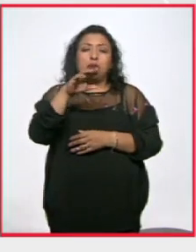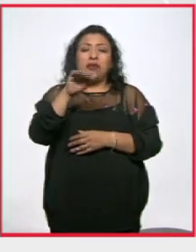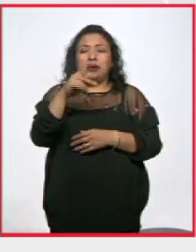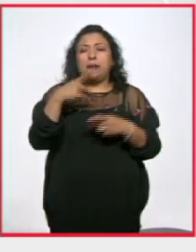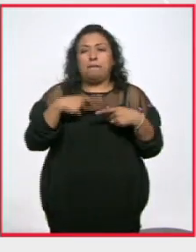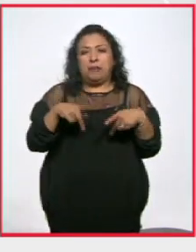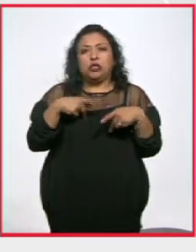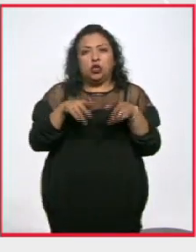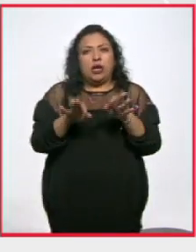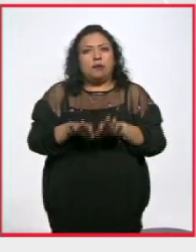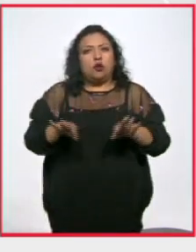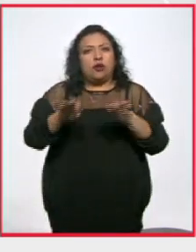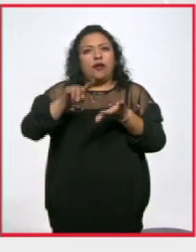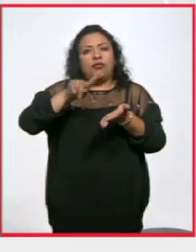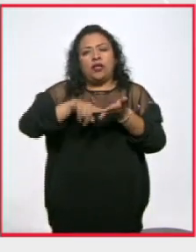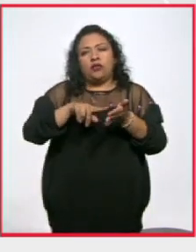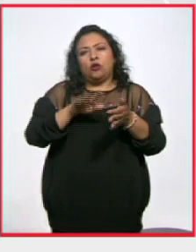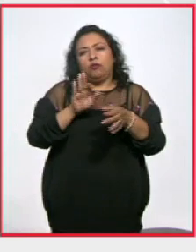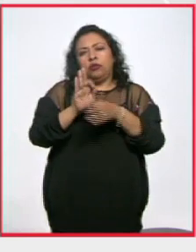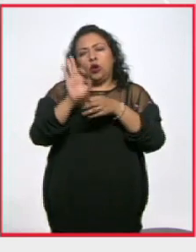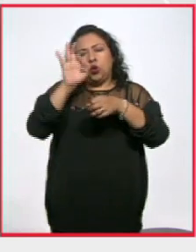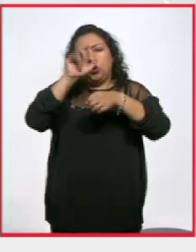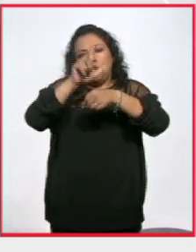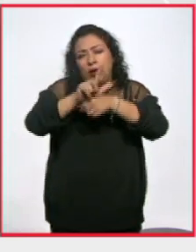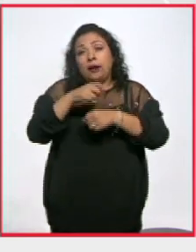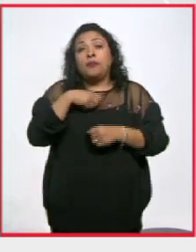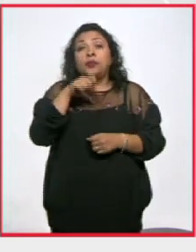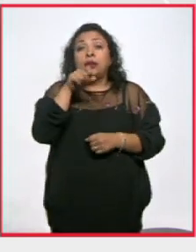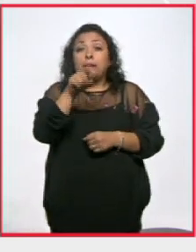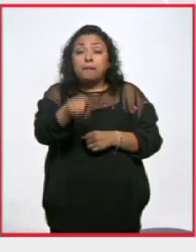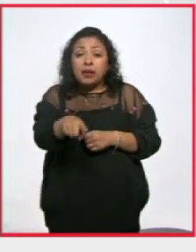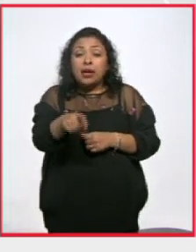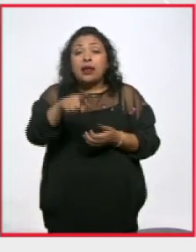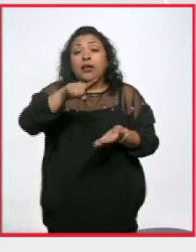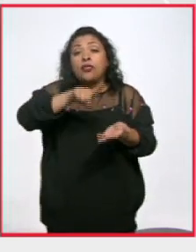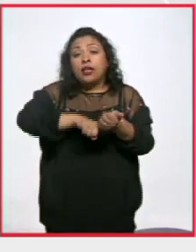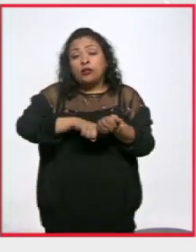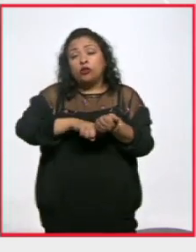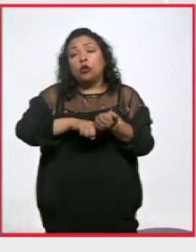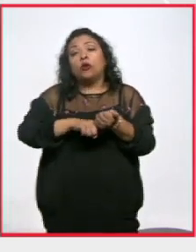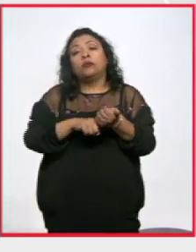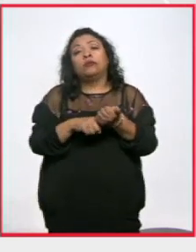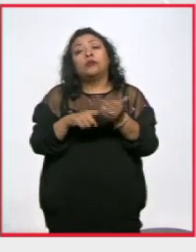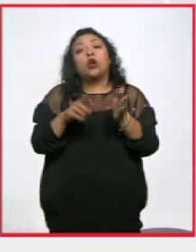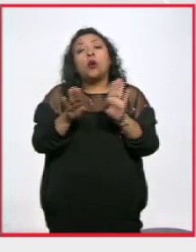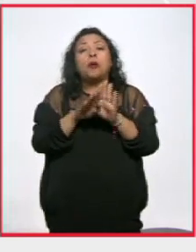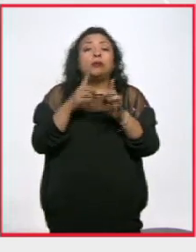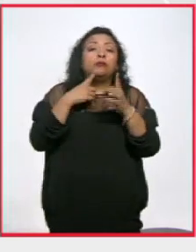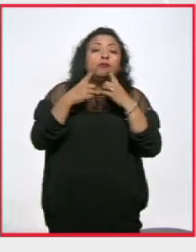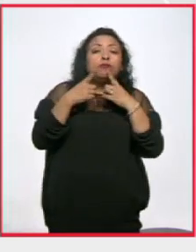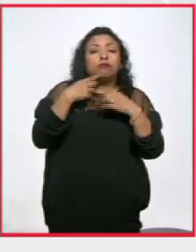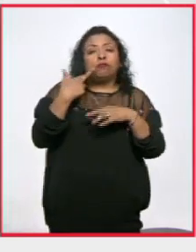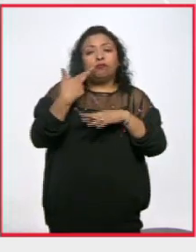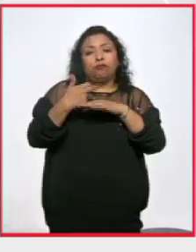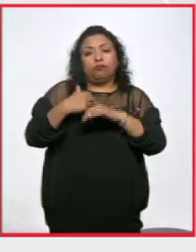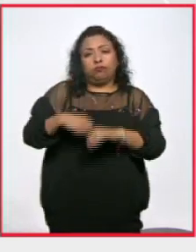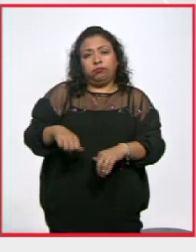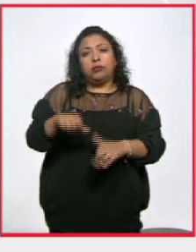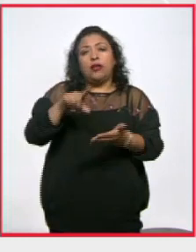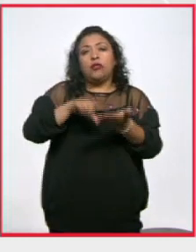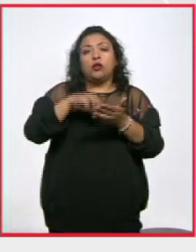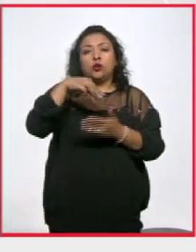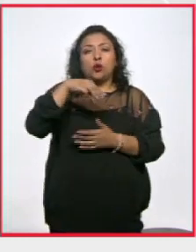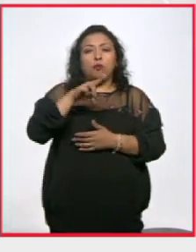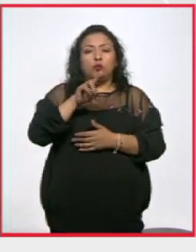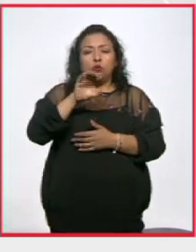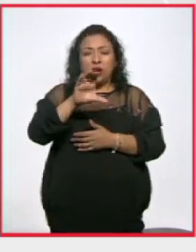de las personas importantes dentro de la actividad cultural, y por supuesto, dentro de los discursos curatoriales del MOAC,